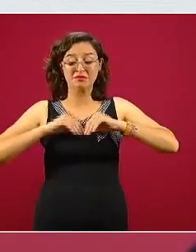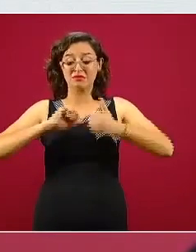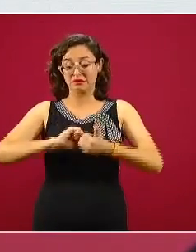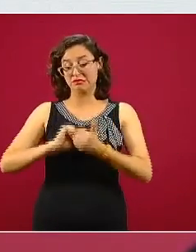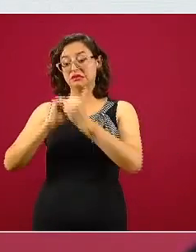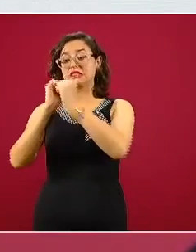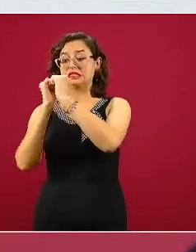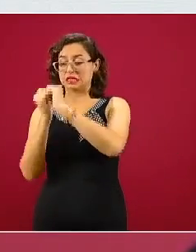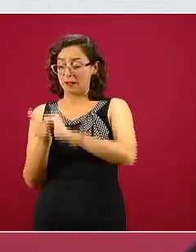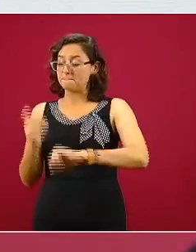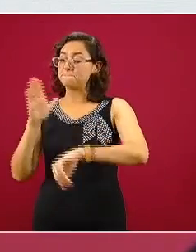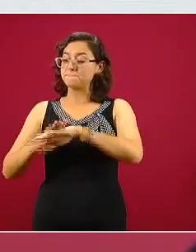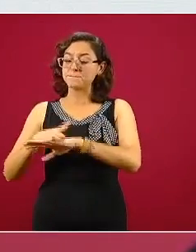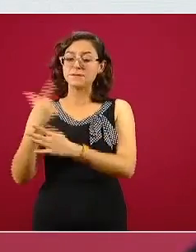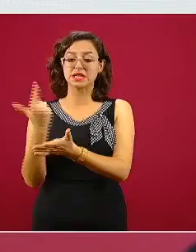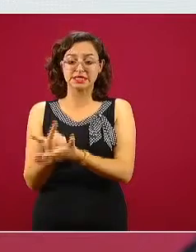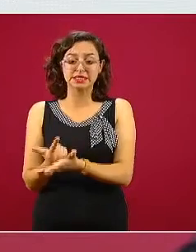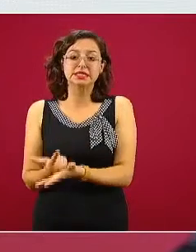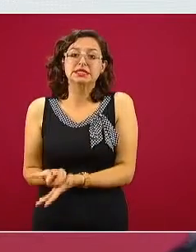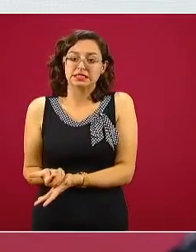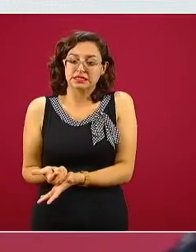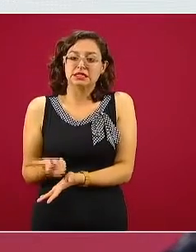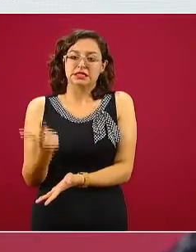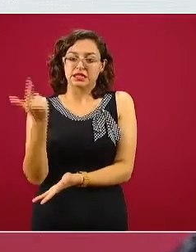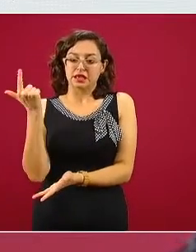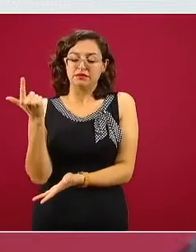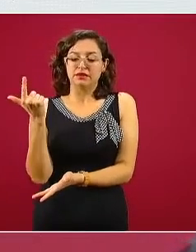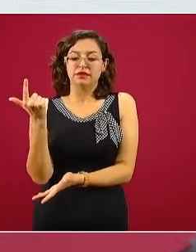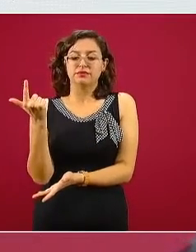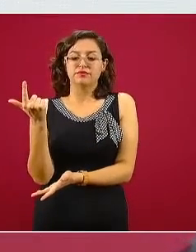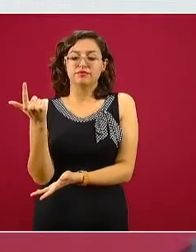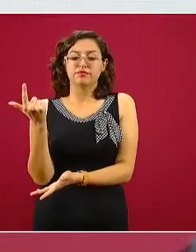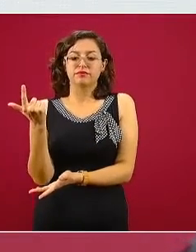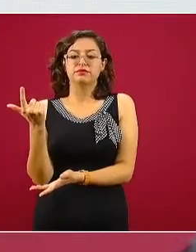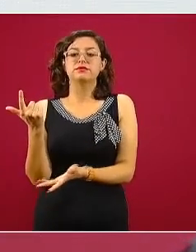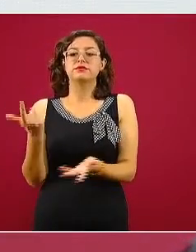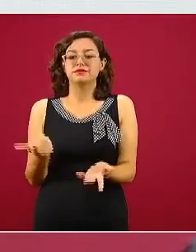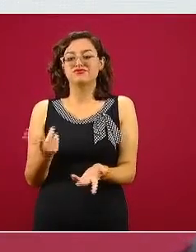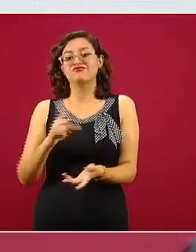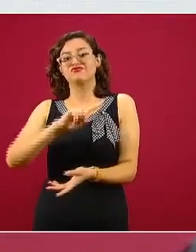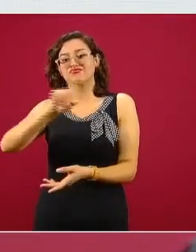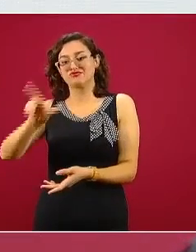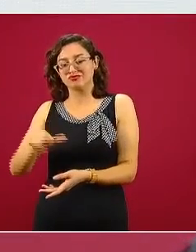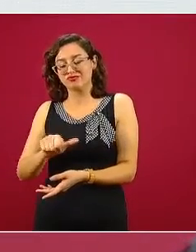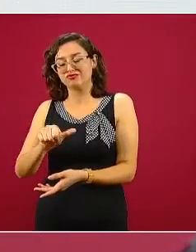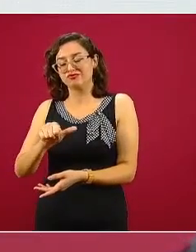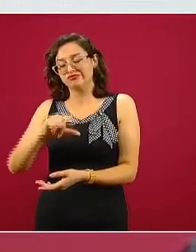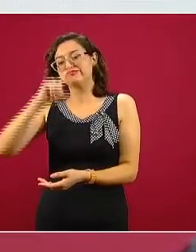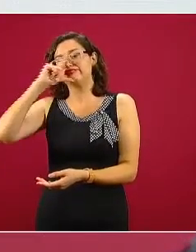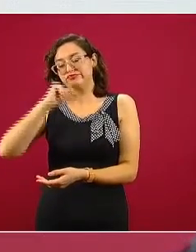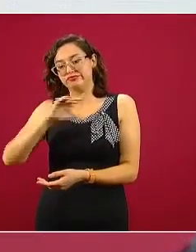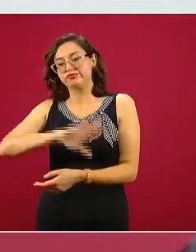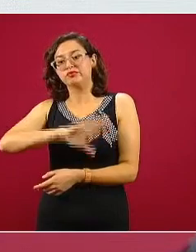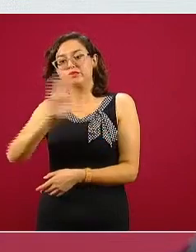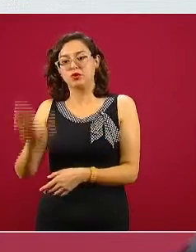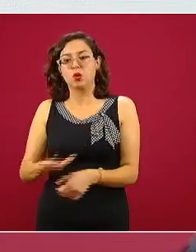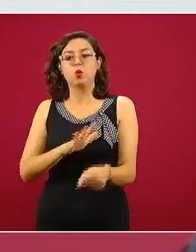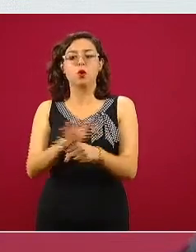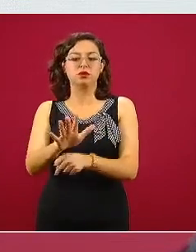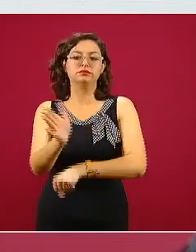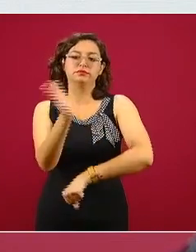padeciendo COVID presenten las complicaciones y las complicaciones fatales son precisamente